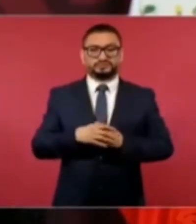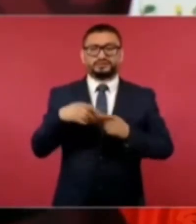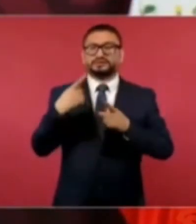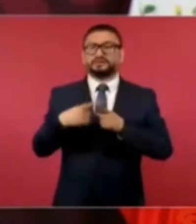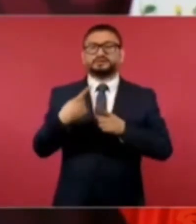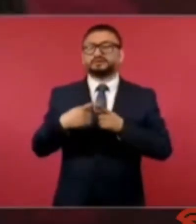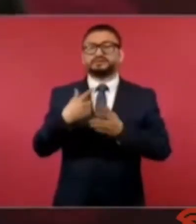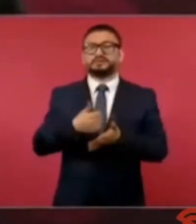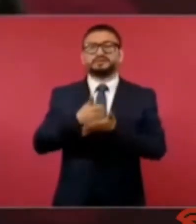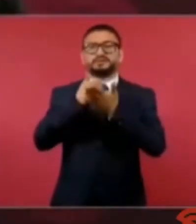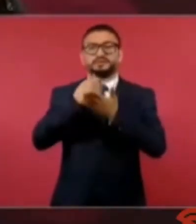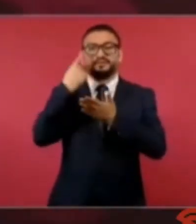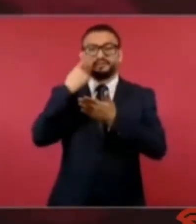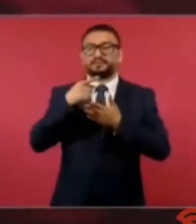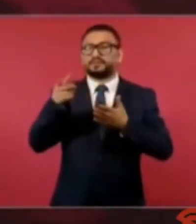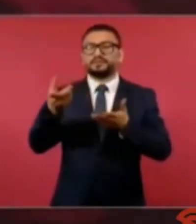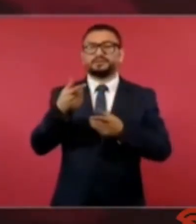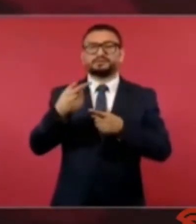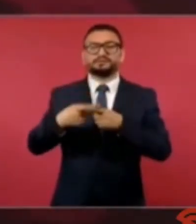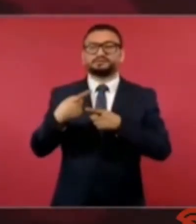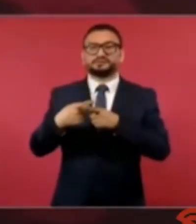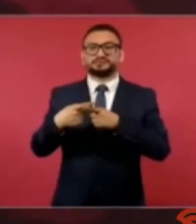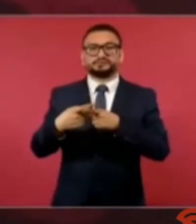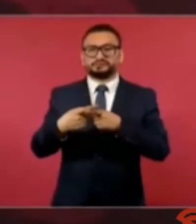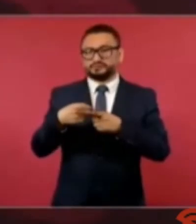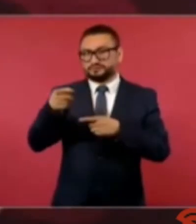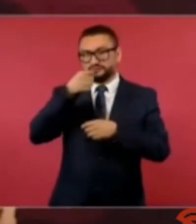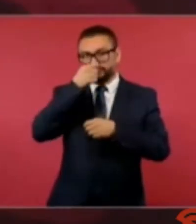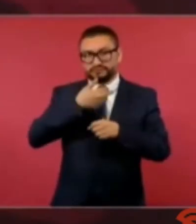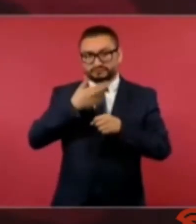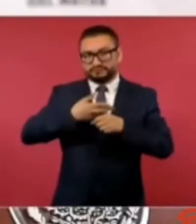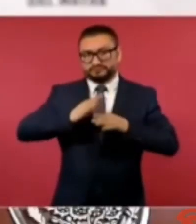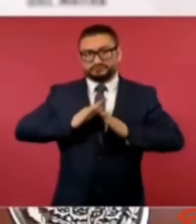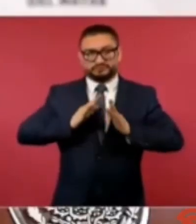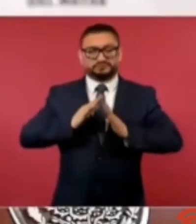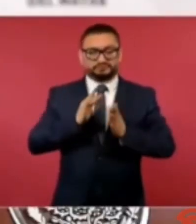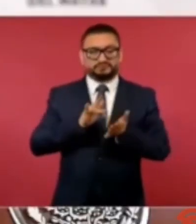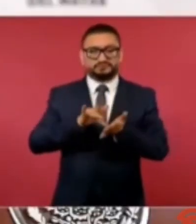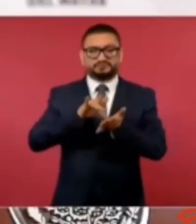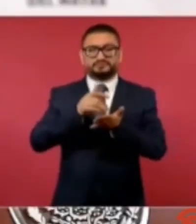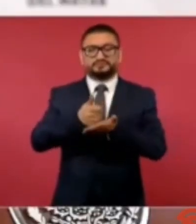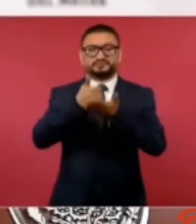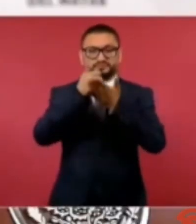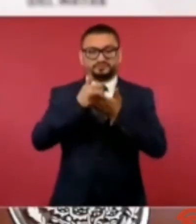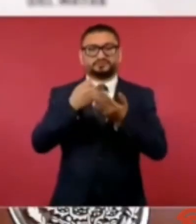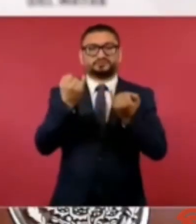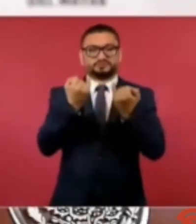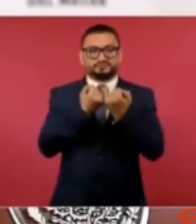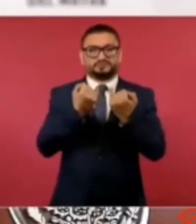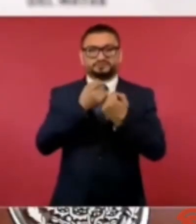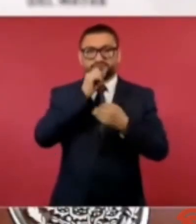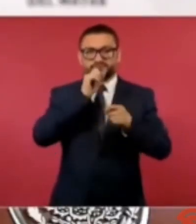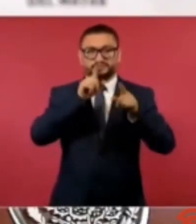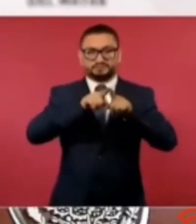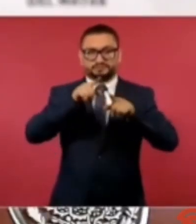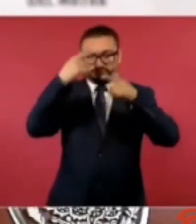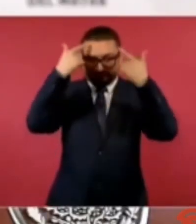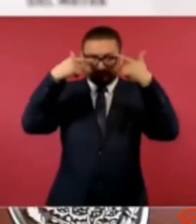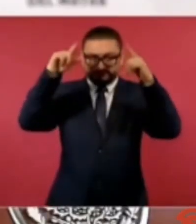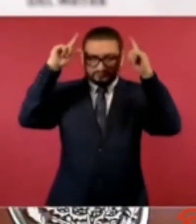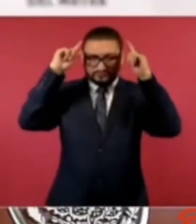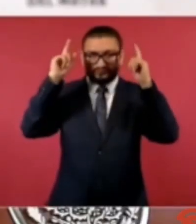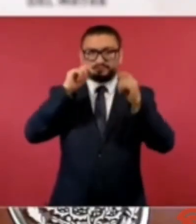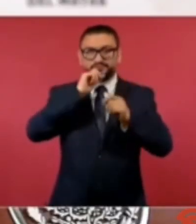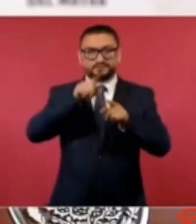ayuda a crear esa institución? la Secretaría de Defensa y también la Secretaría de Marina